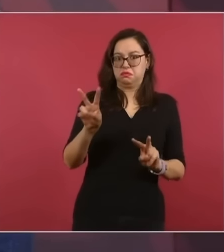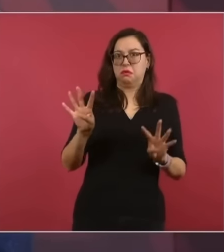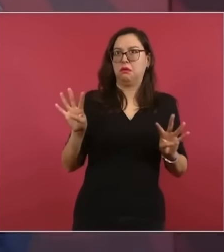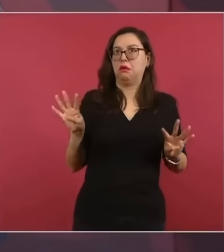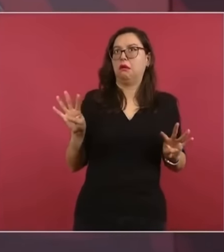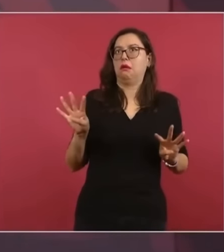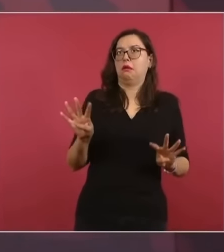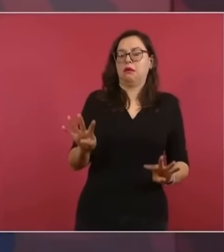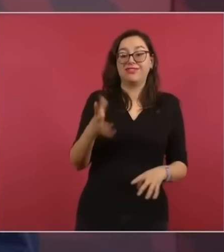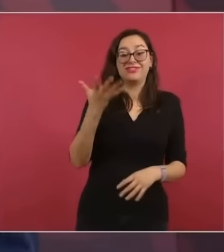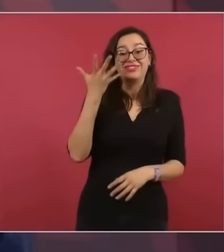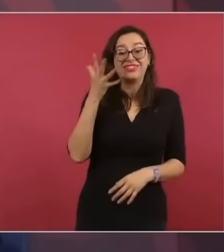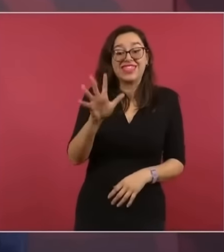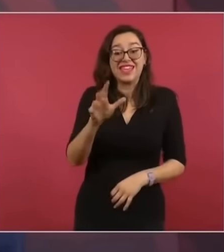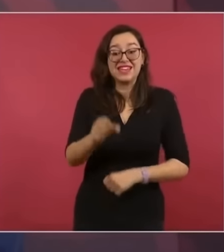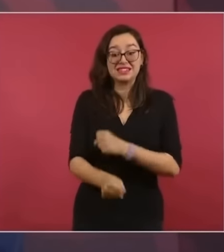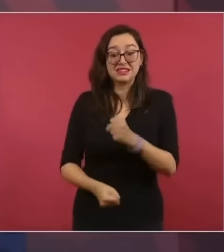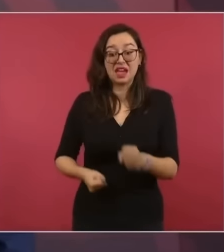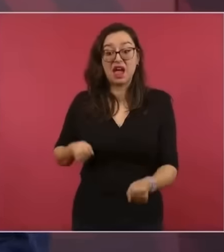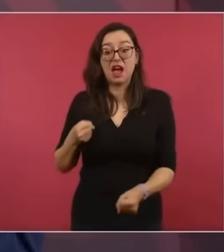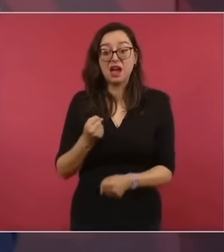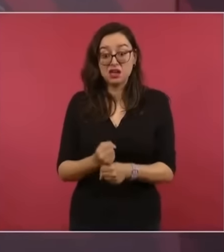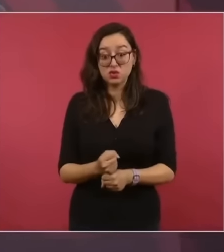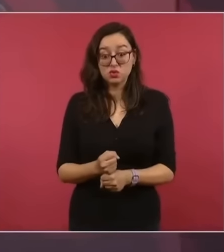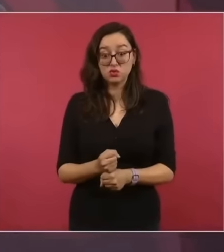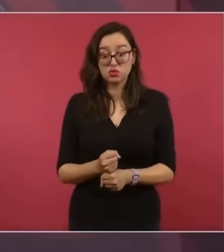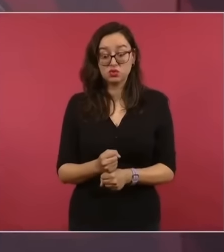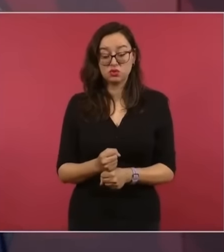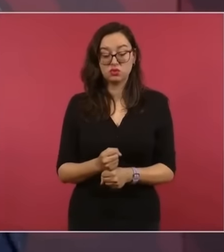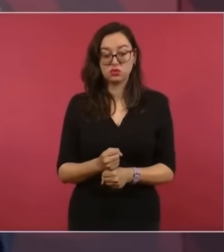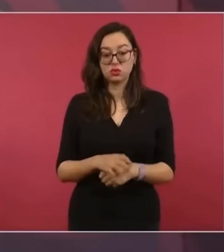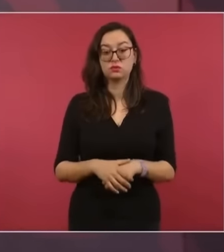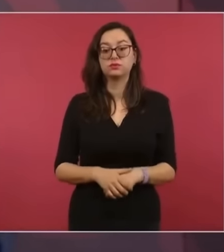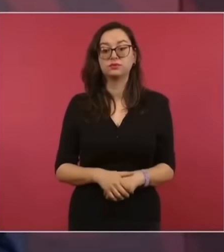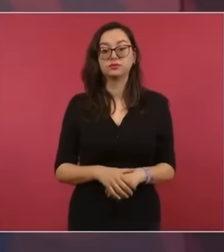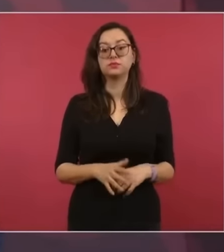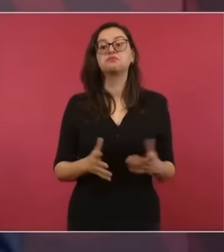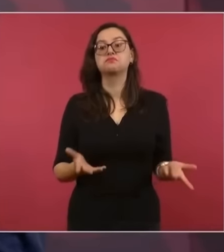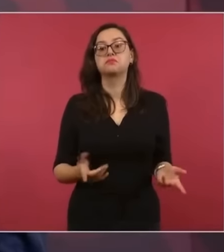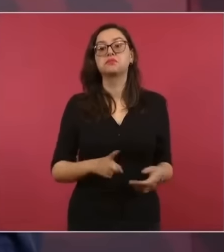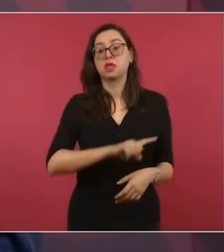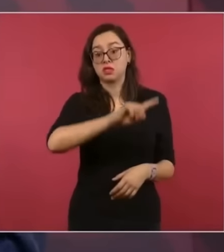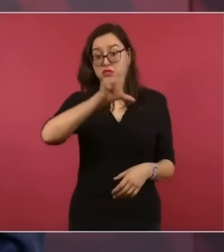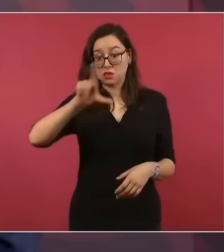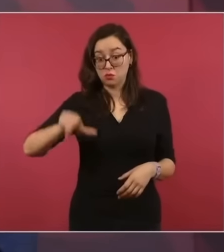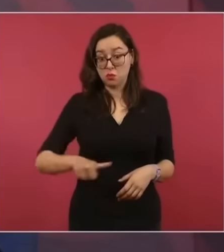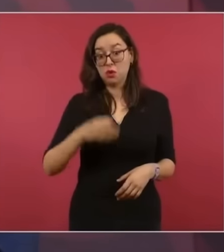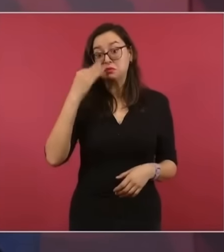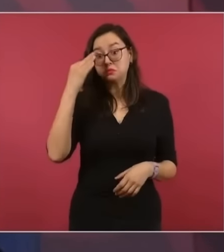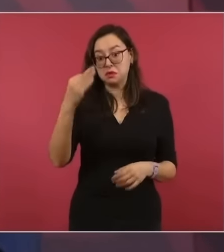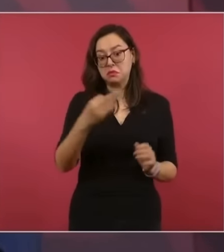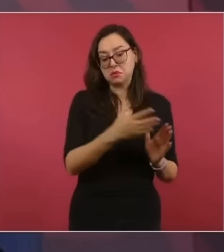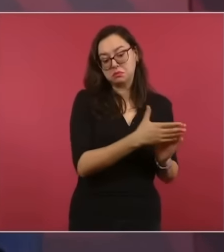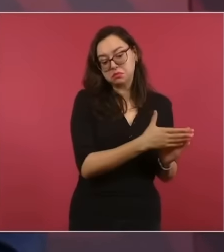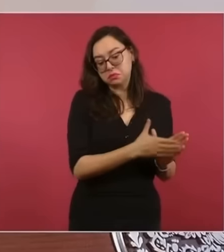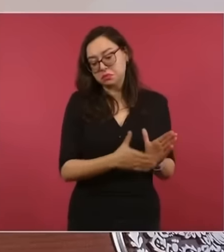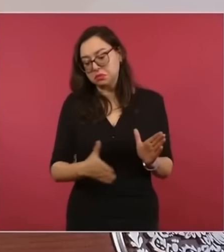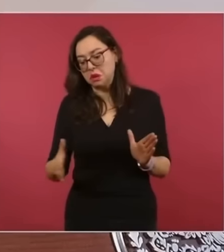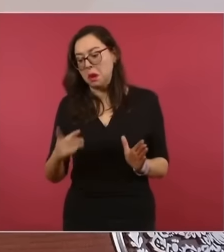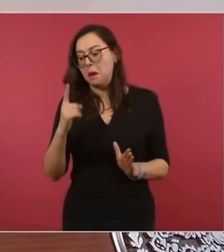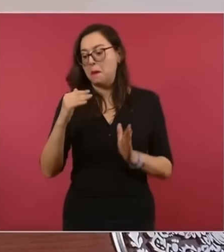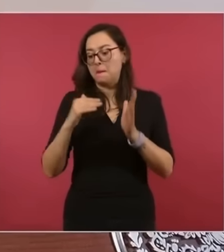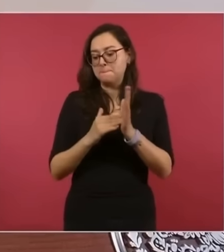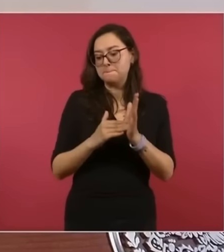repetir tal violación al derecho al asilo, al derecho a la inmunidad en todas las embajadas del